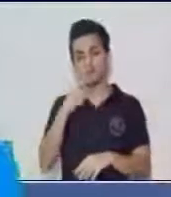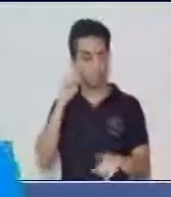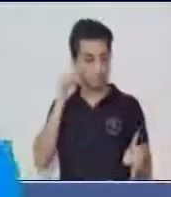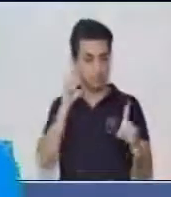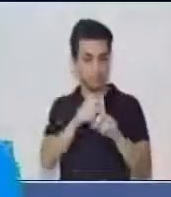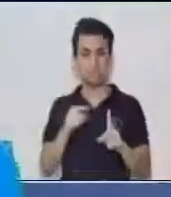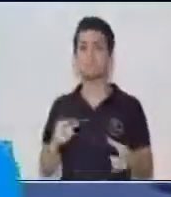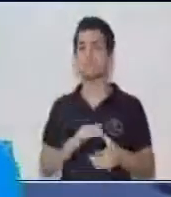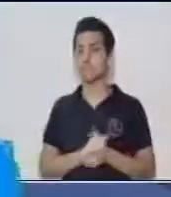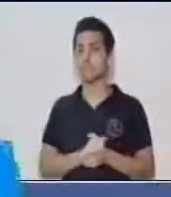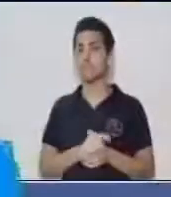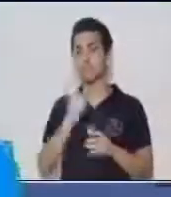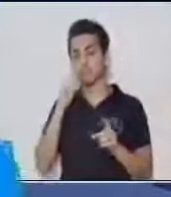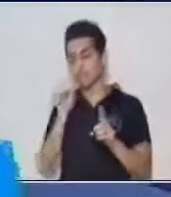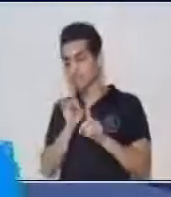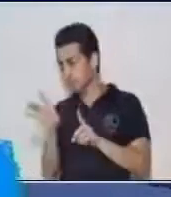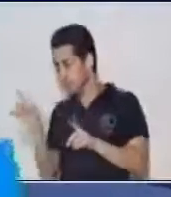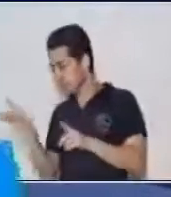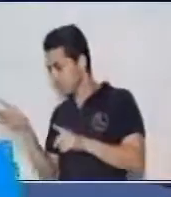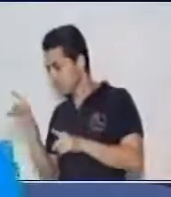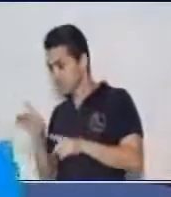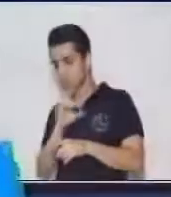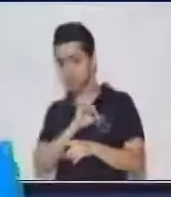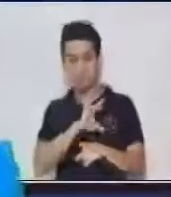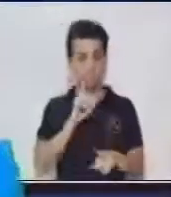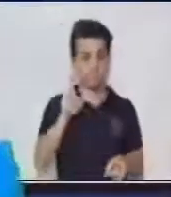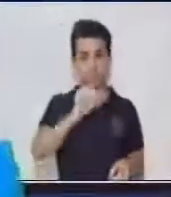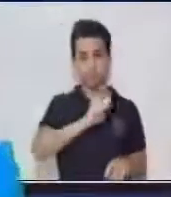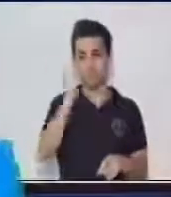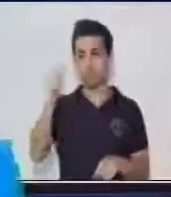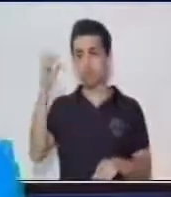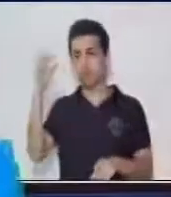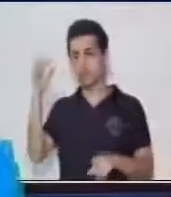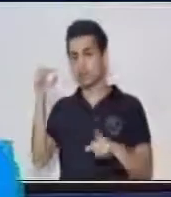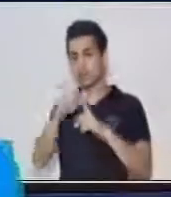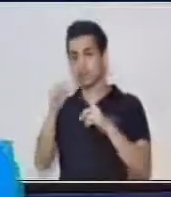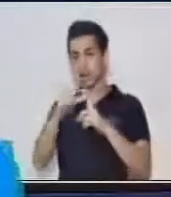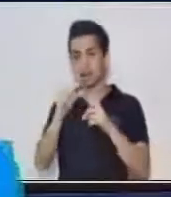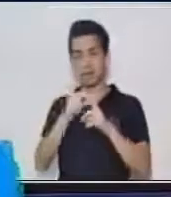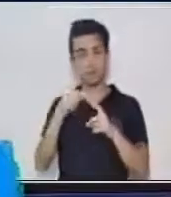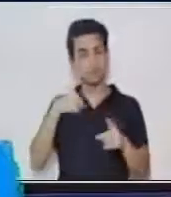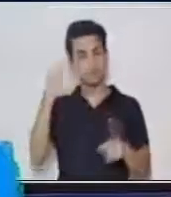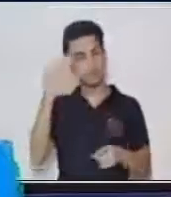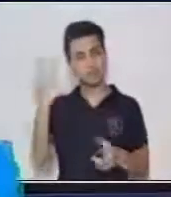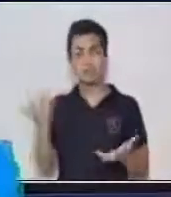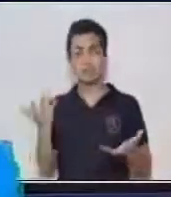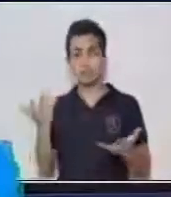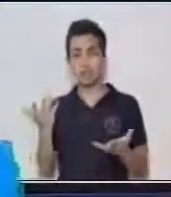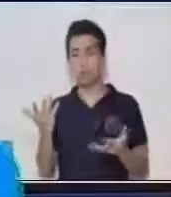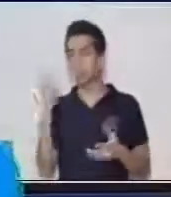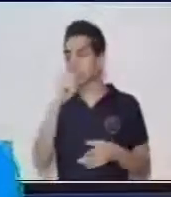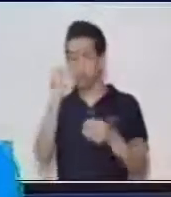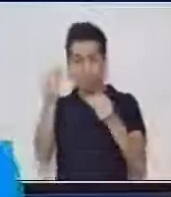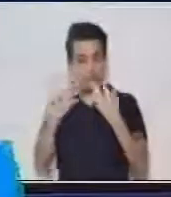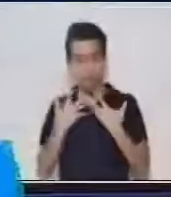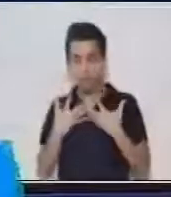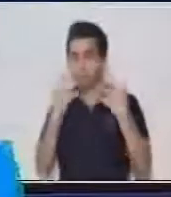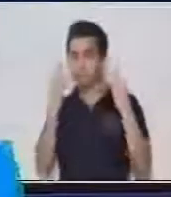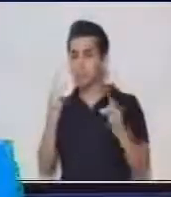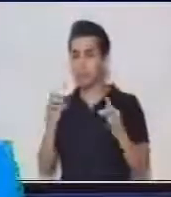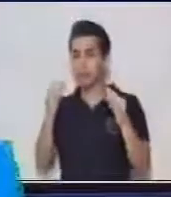Estamos omitiendo otras palabras en las cuales nosotros sabemos que no nos están dando una información